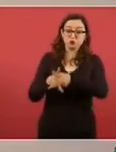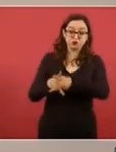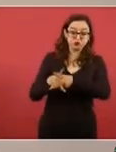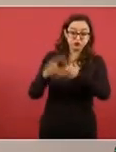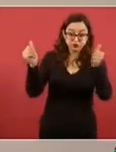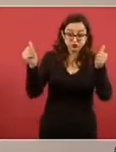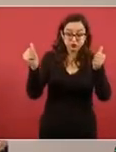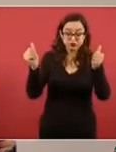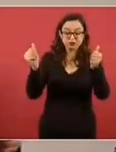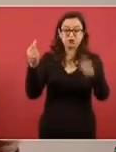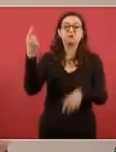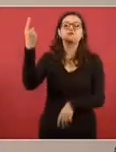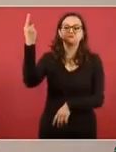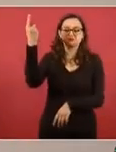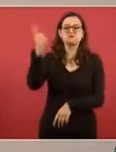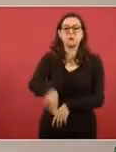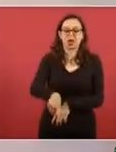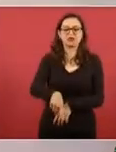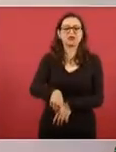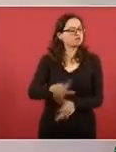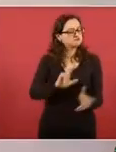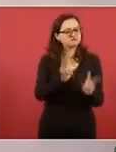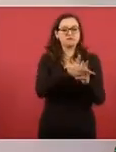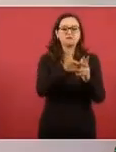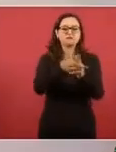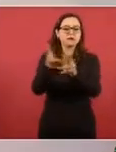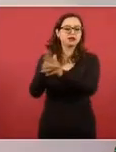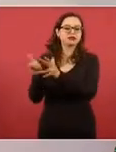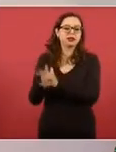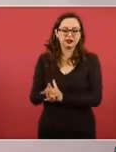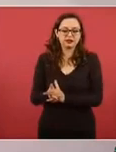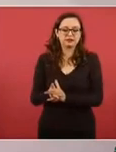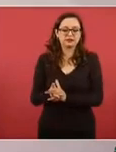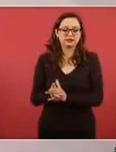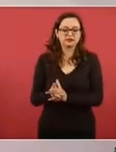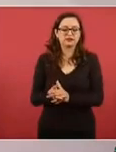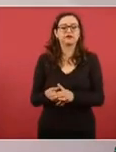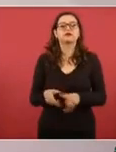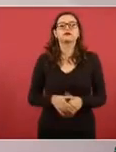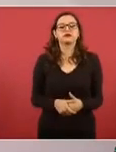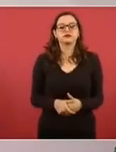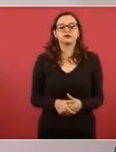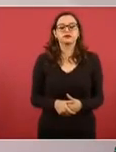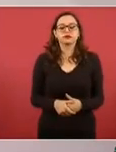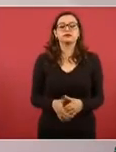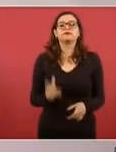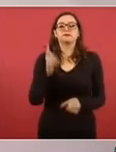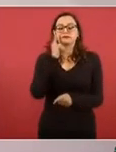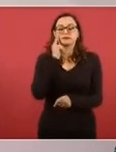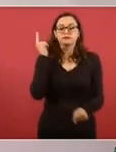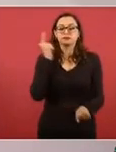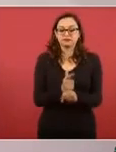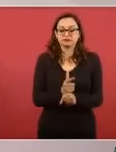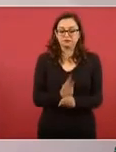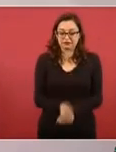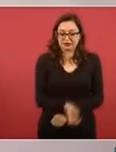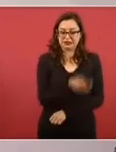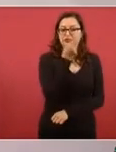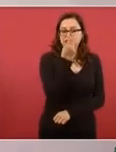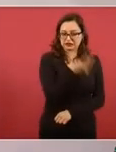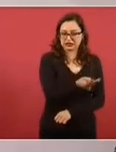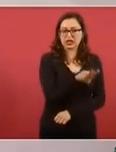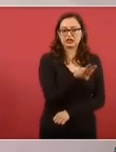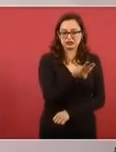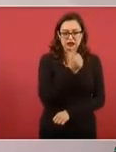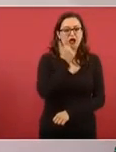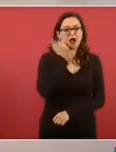desaparecidos. Que no hay indicio alguno de que los estudiantes se encuentran con vida. Por